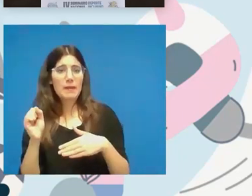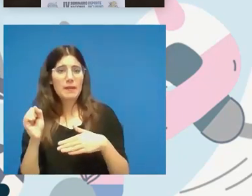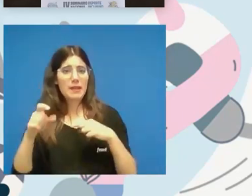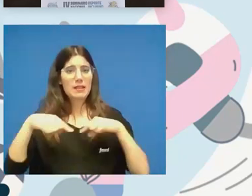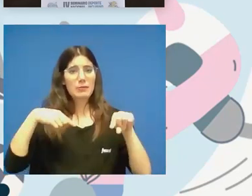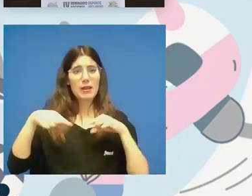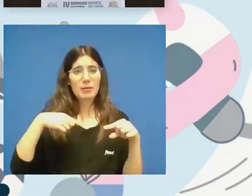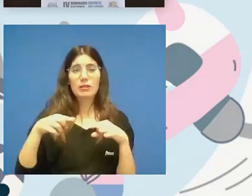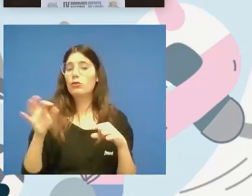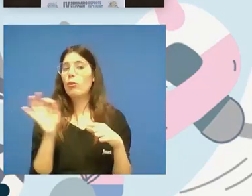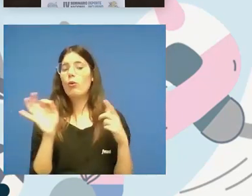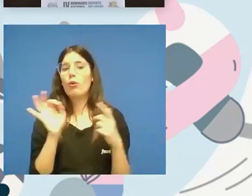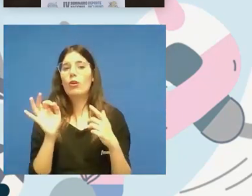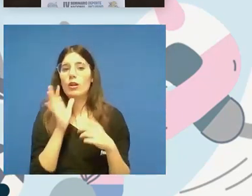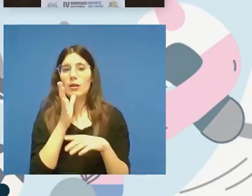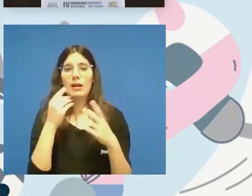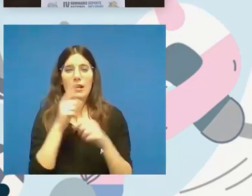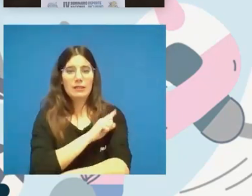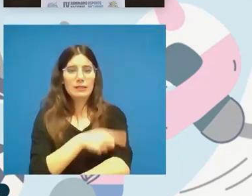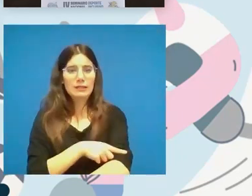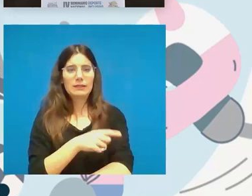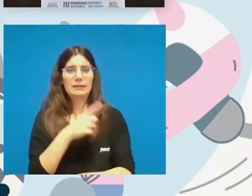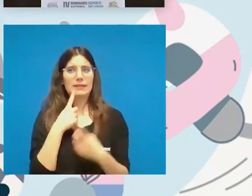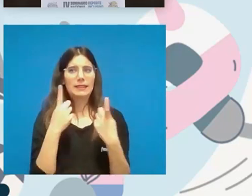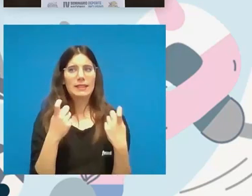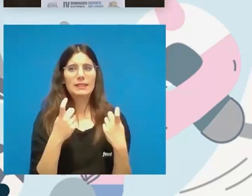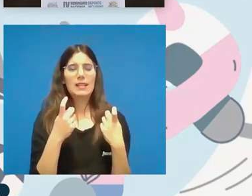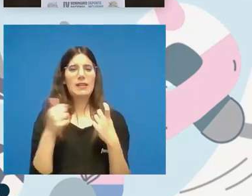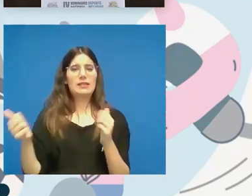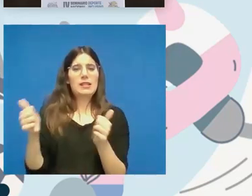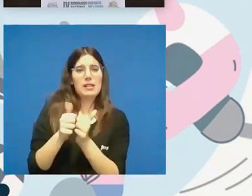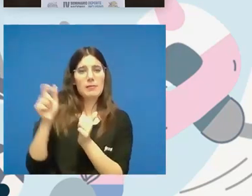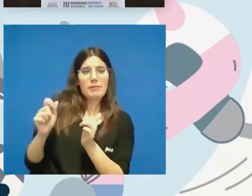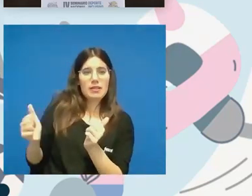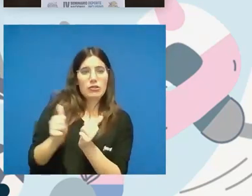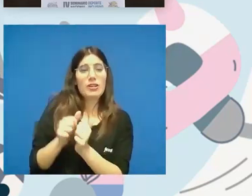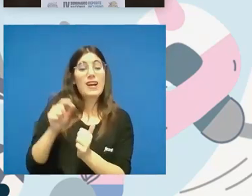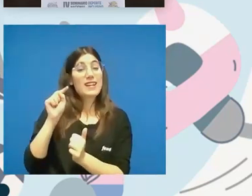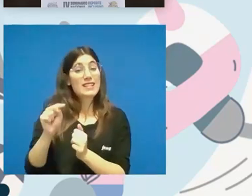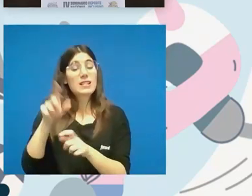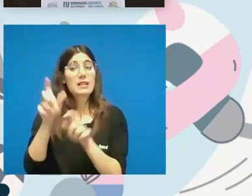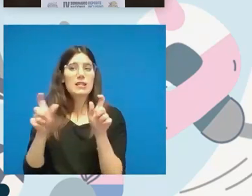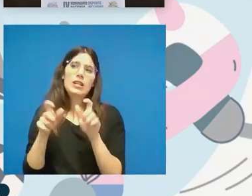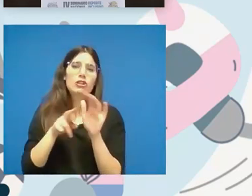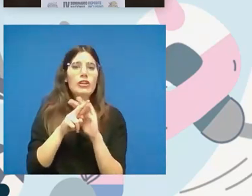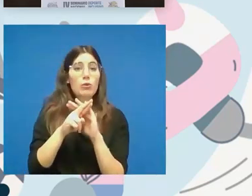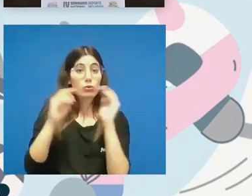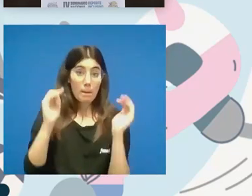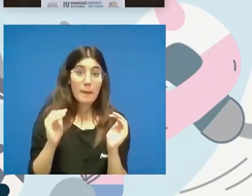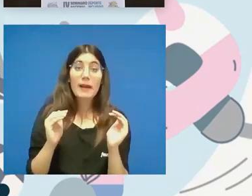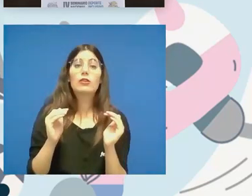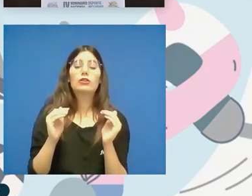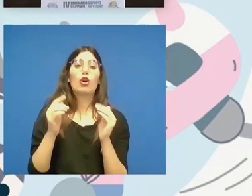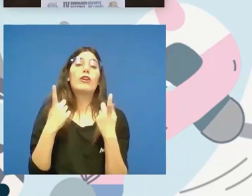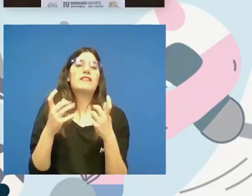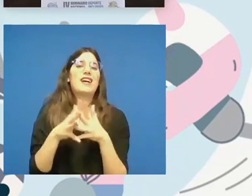significativas a la hora de la práctica deportiva con necesidades de personal auxiliar todo esto es decir las personas con grandes necesidades